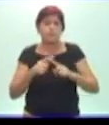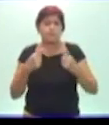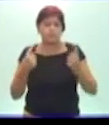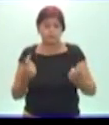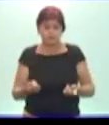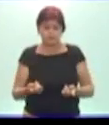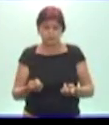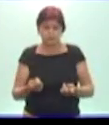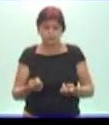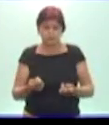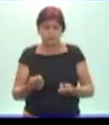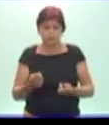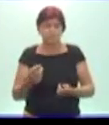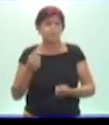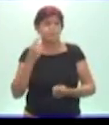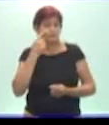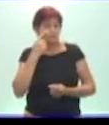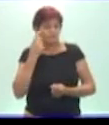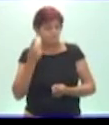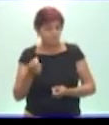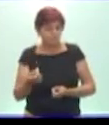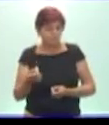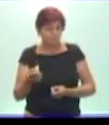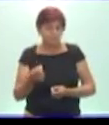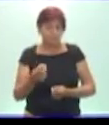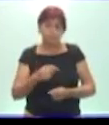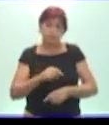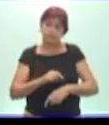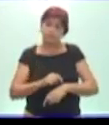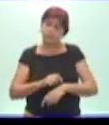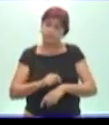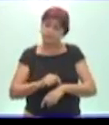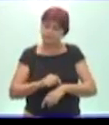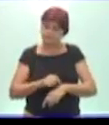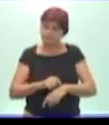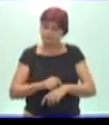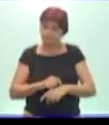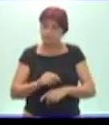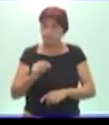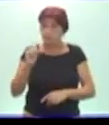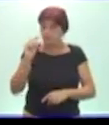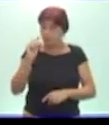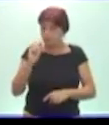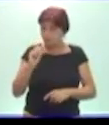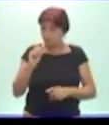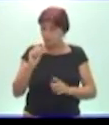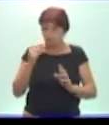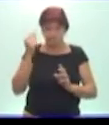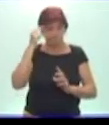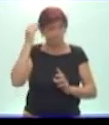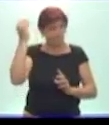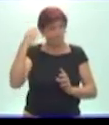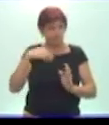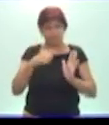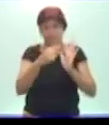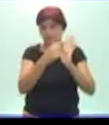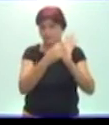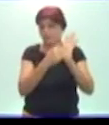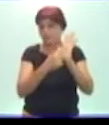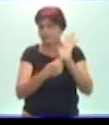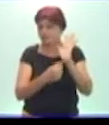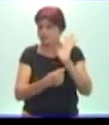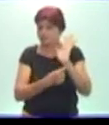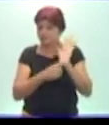nos damos cuenta de que tienen poco dominio de las características de la edad de los niños, o sea, ellas no